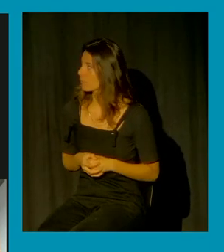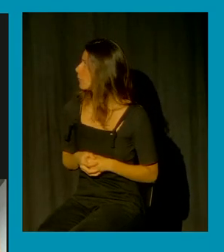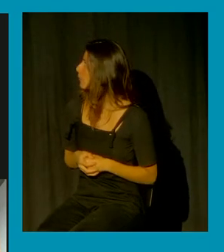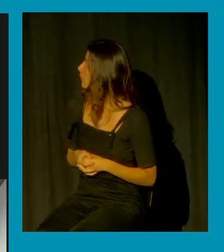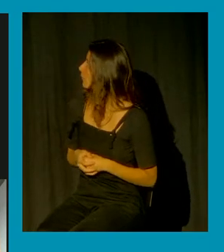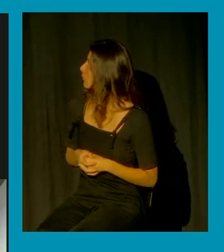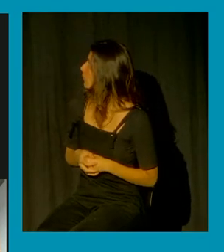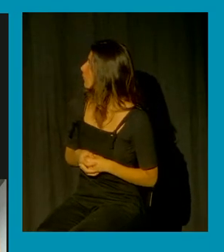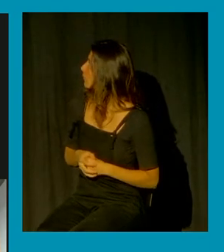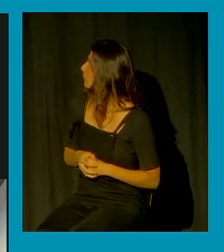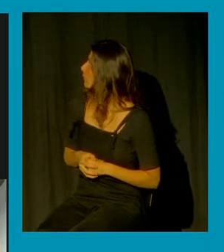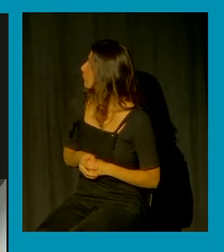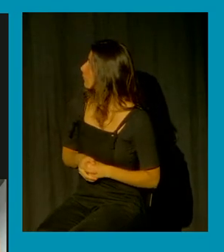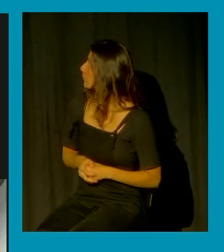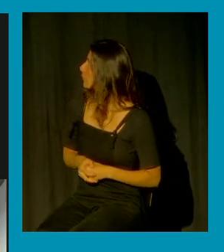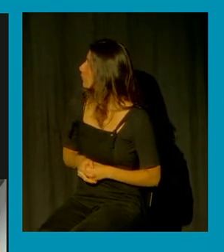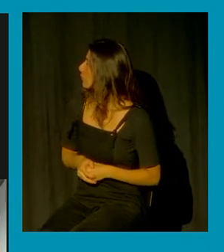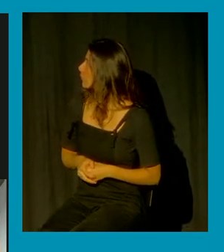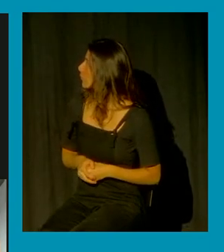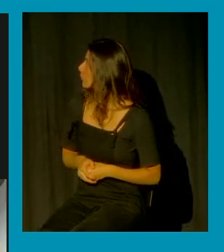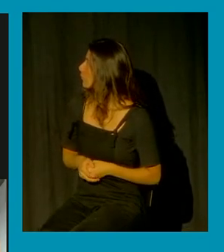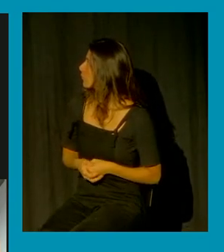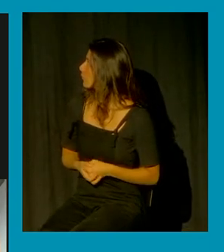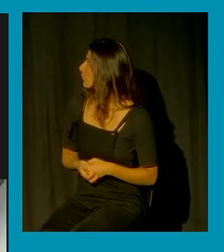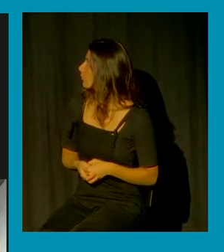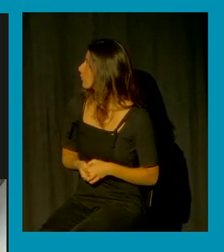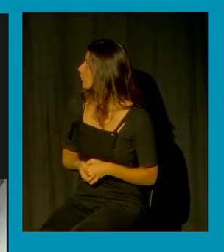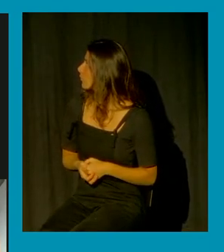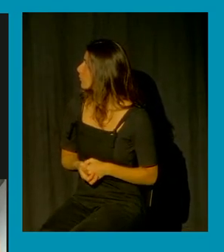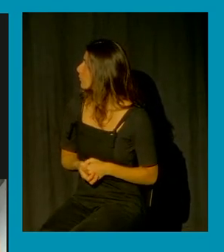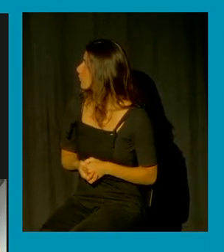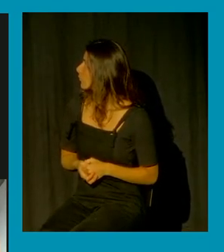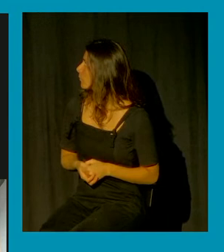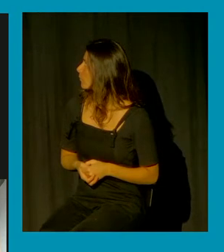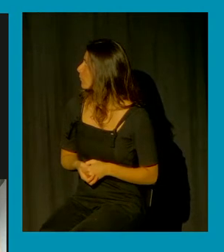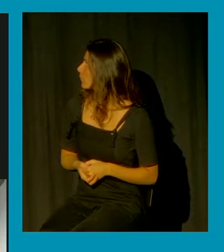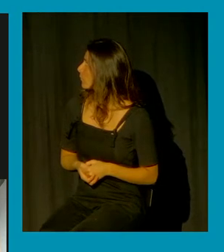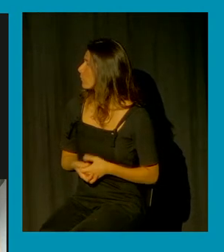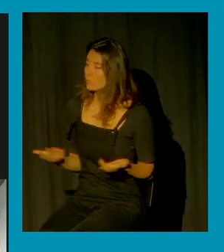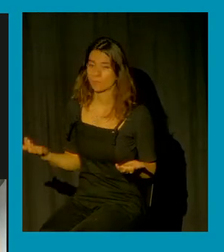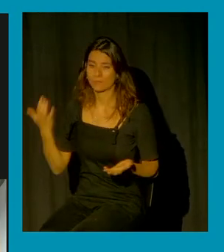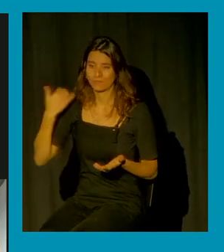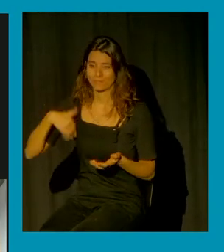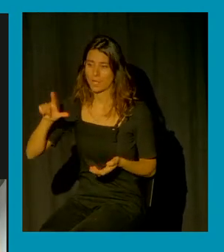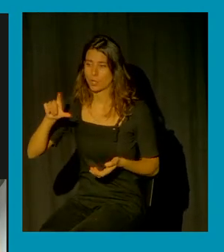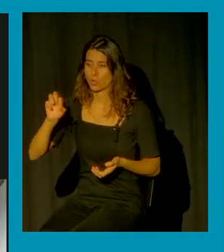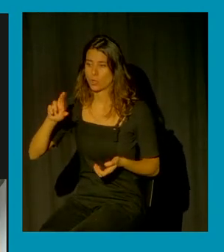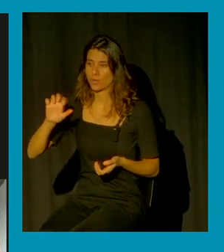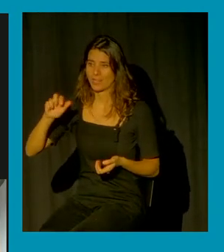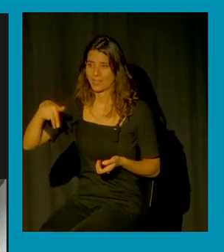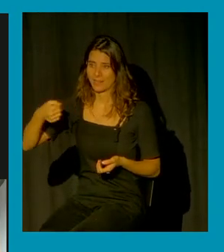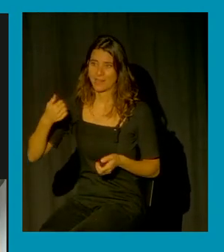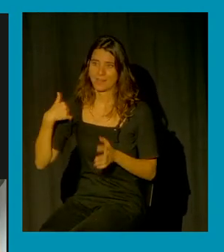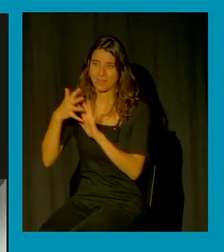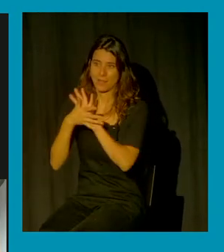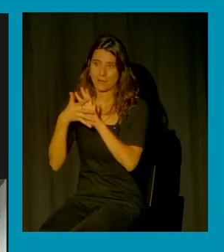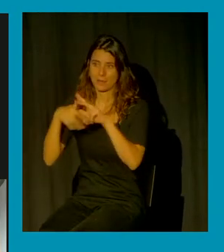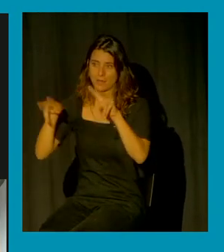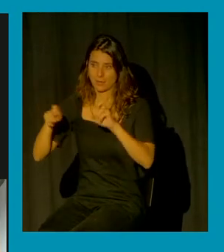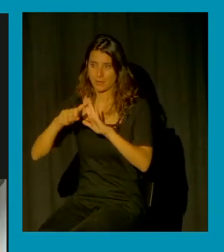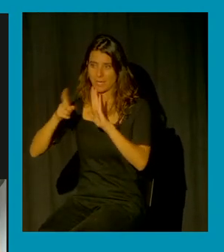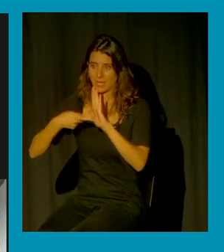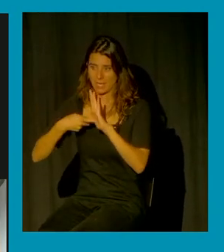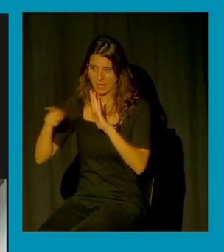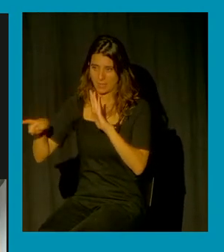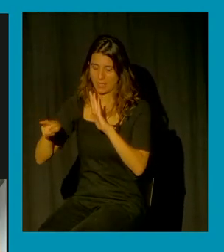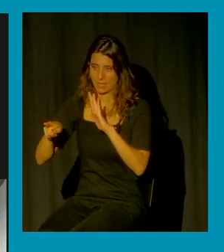lo mismo que bueno como ya ha hablado la compañera Lorena ¿no? sobre la ley de garantía integral de la libertad